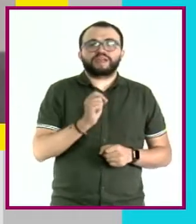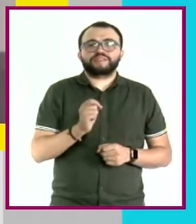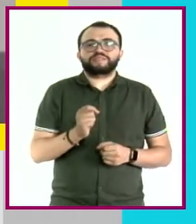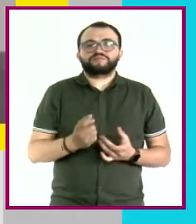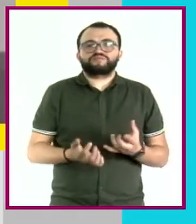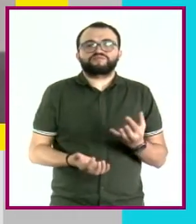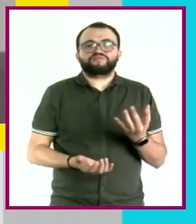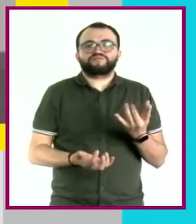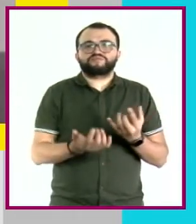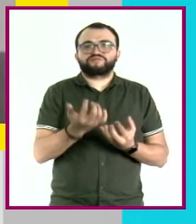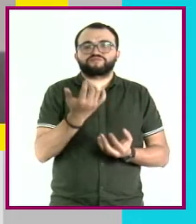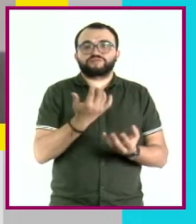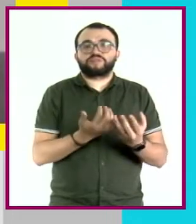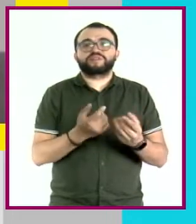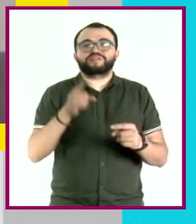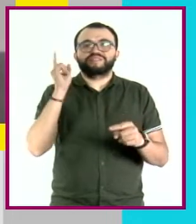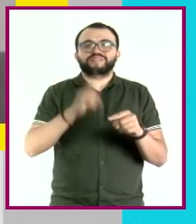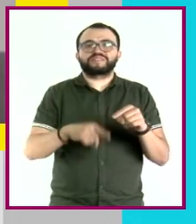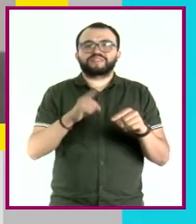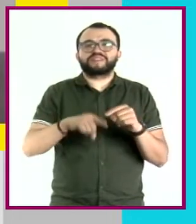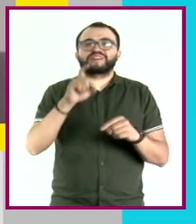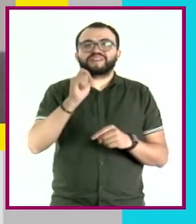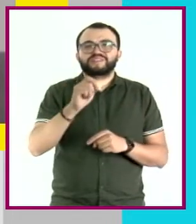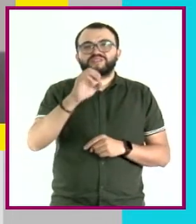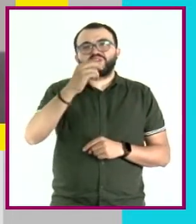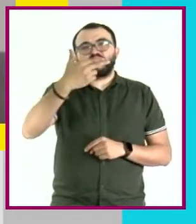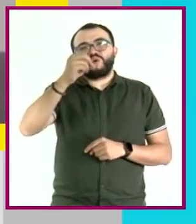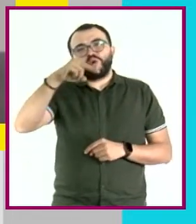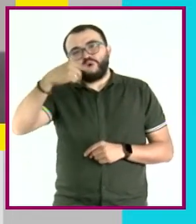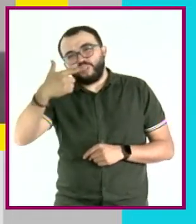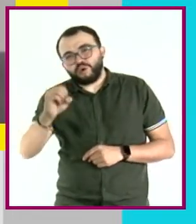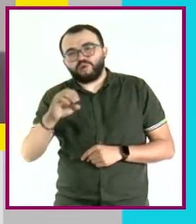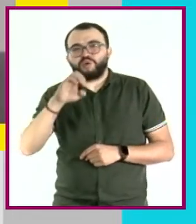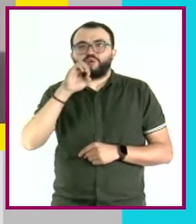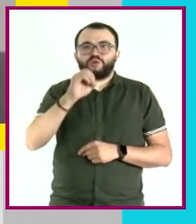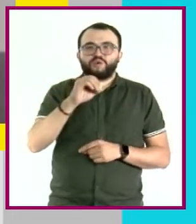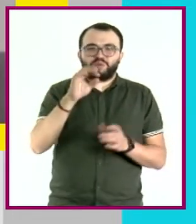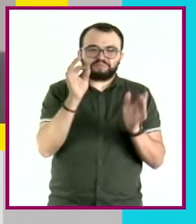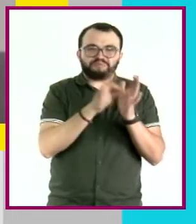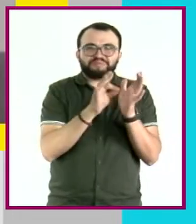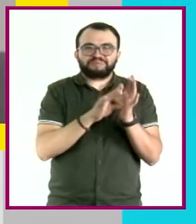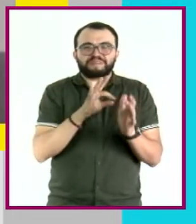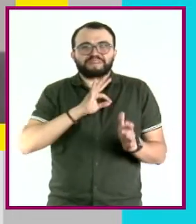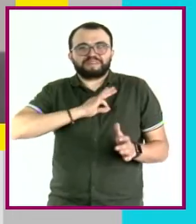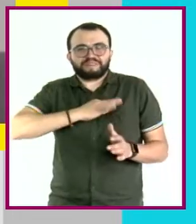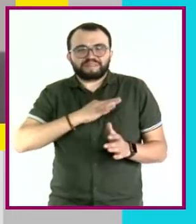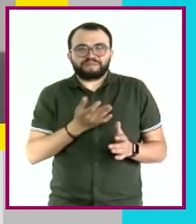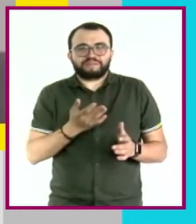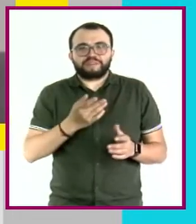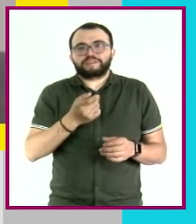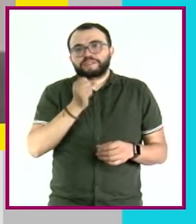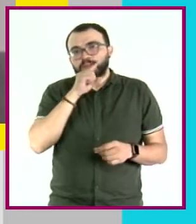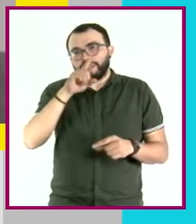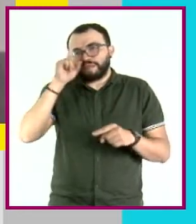eliminar cualquier hongo, bacteria o larva y también facilitar la separación de patas, alas, vellos o